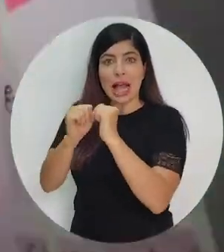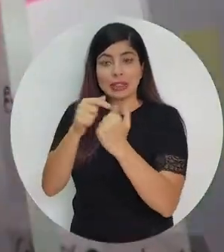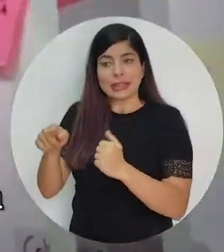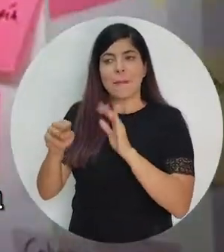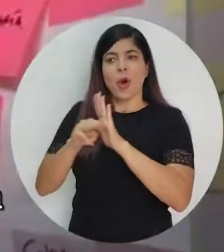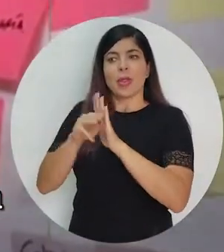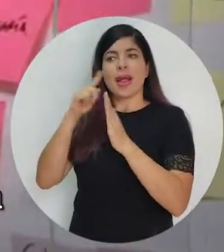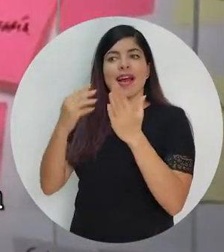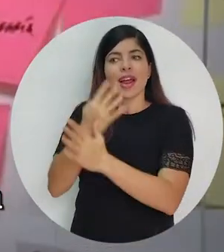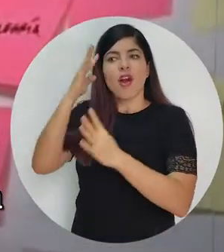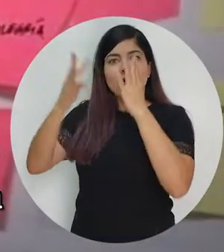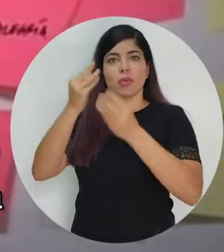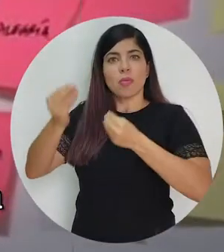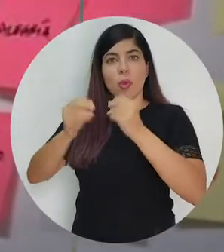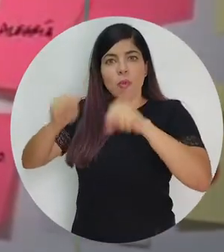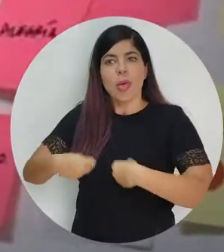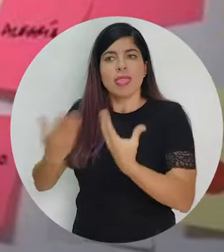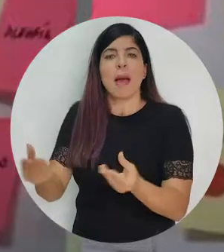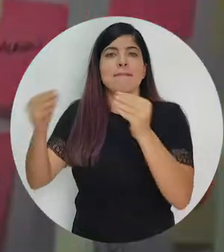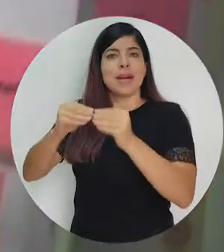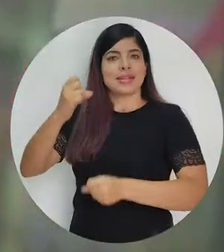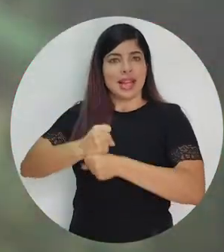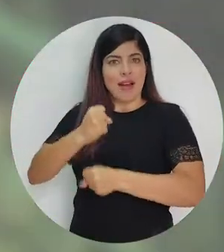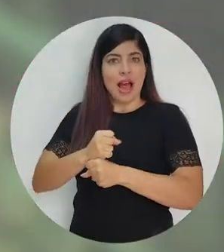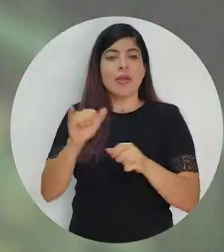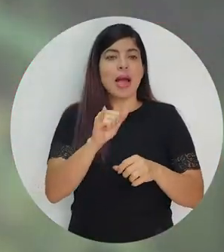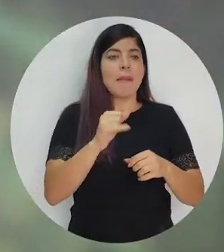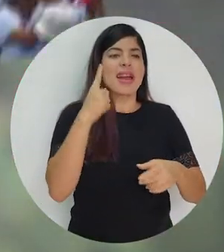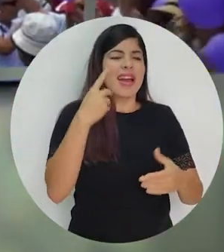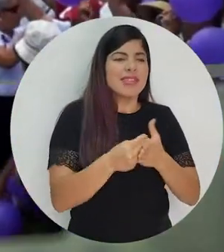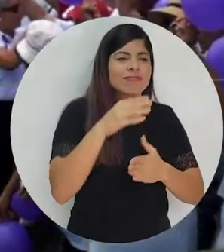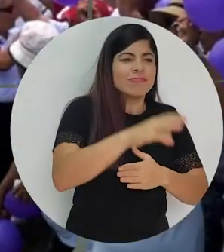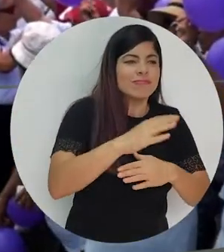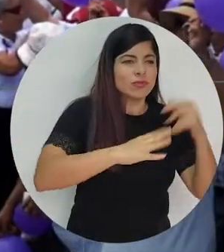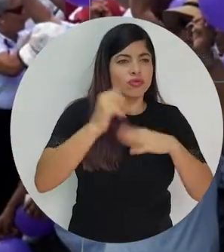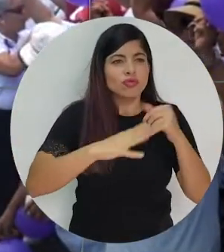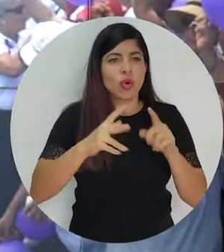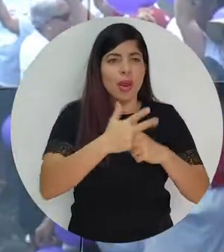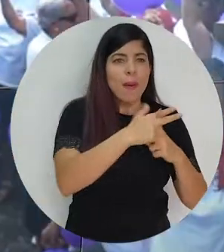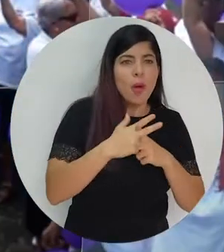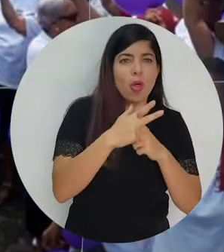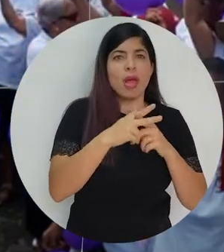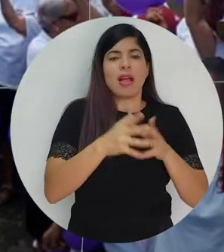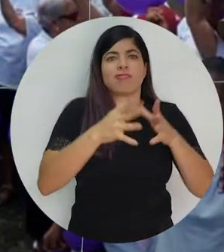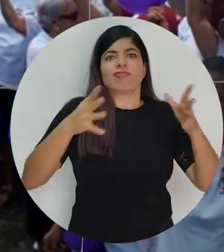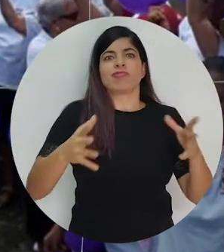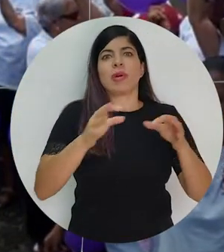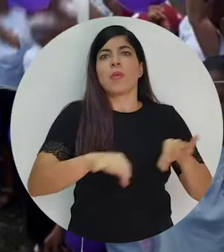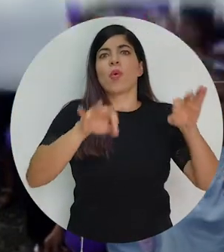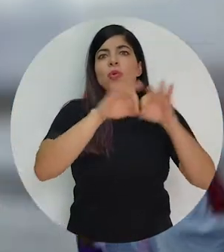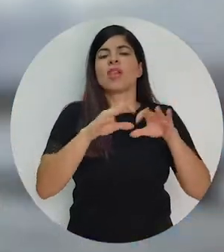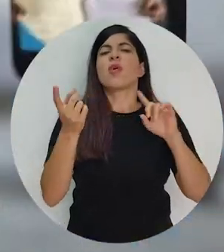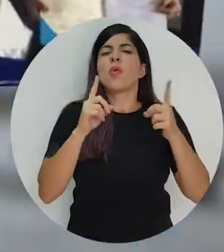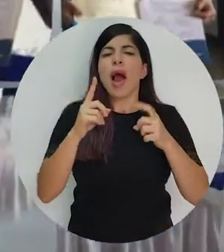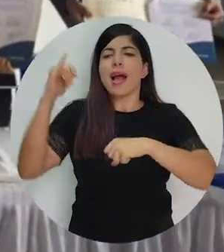asociativas como modelos de innovación productiva y generación de empleos. Invertimos en la construcción, ampliación o remodelación de importantes obras